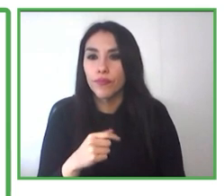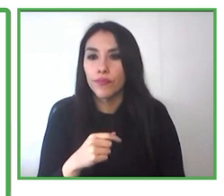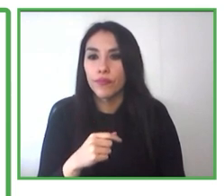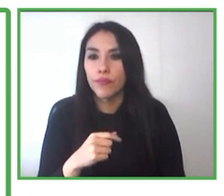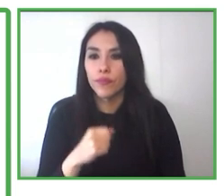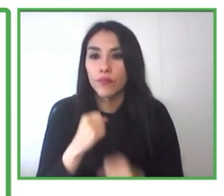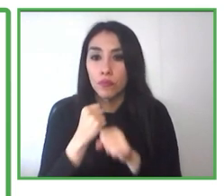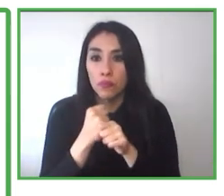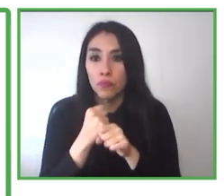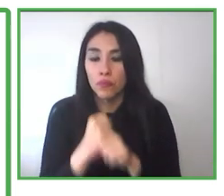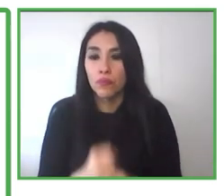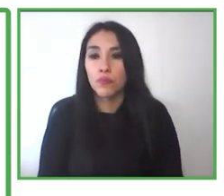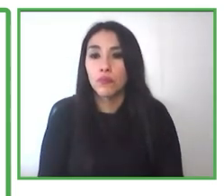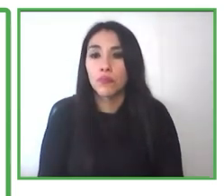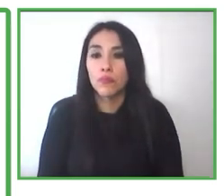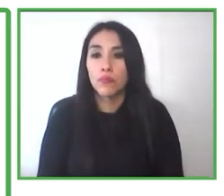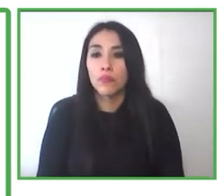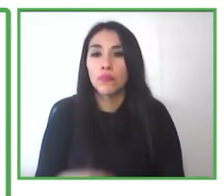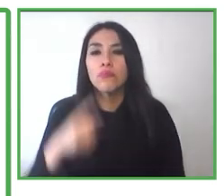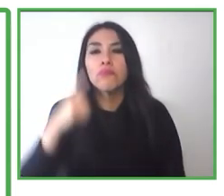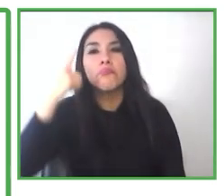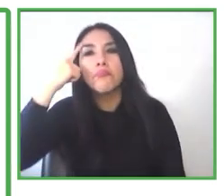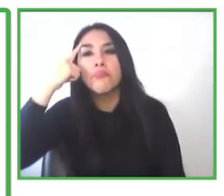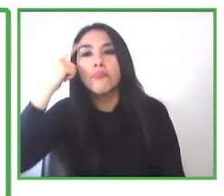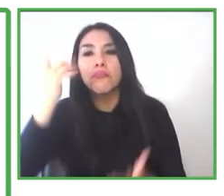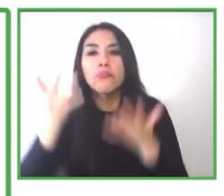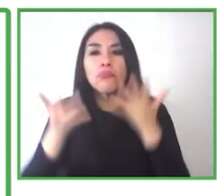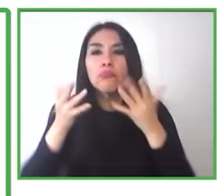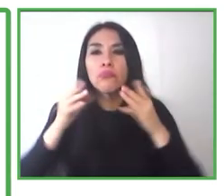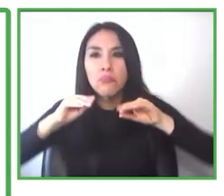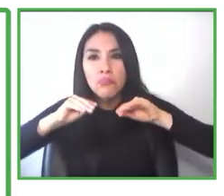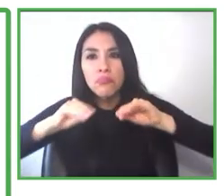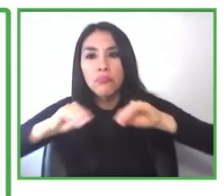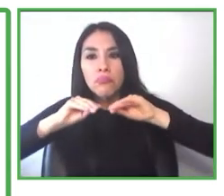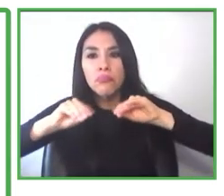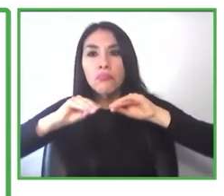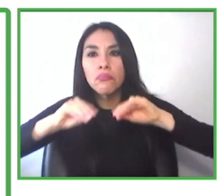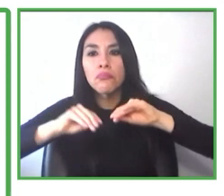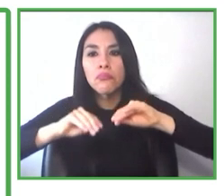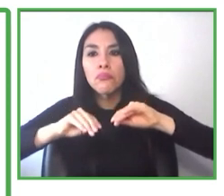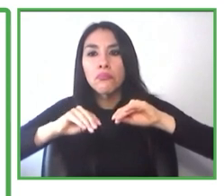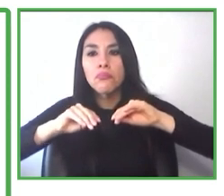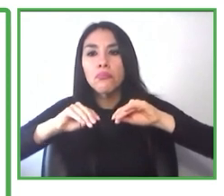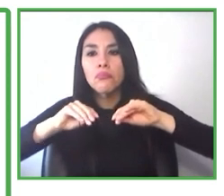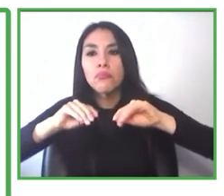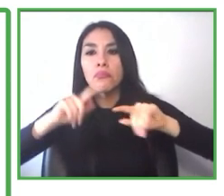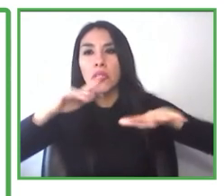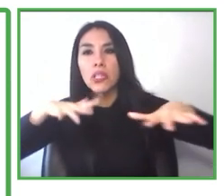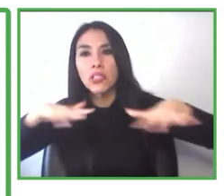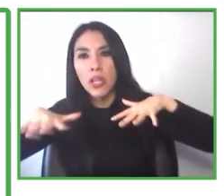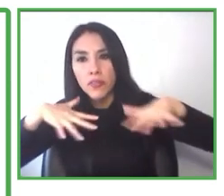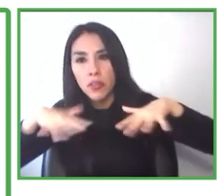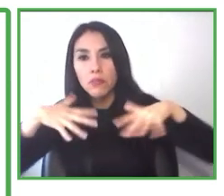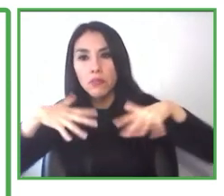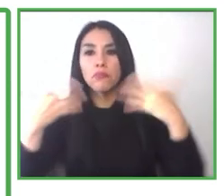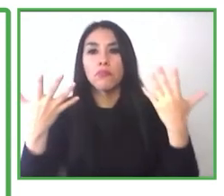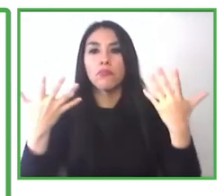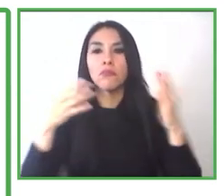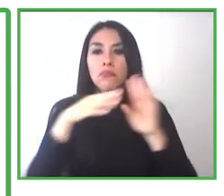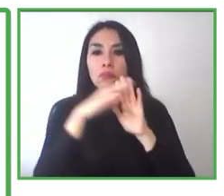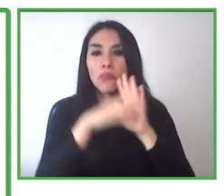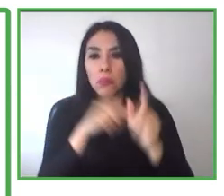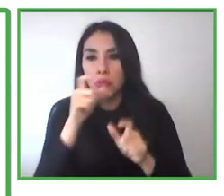donde nosotros realizamos una charla con las empresas, planteándoles todo el proceso de inclusión laboral,